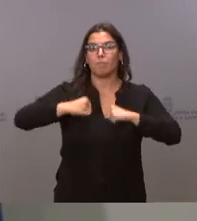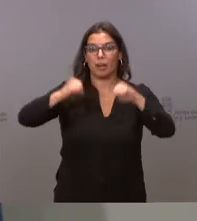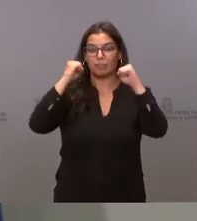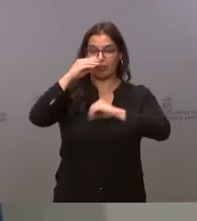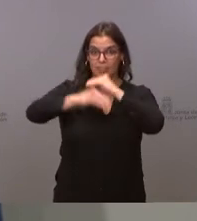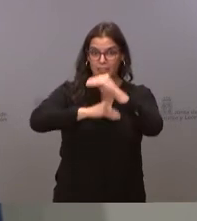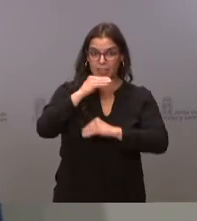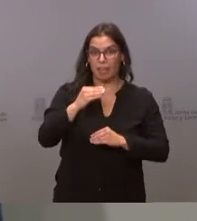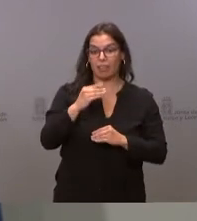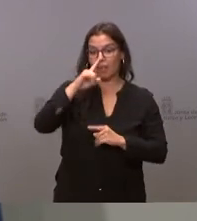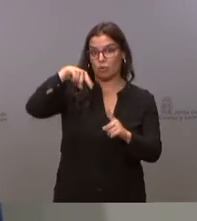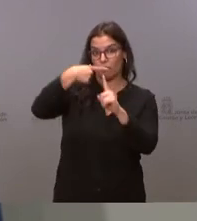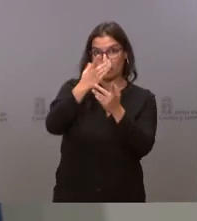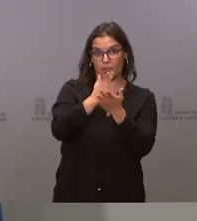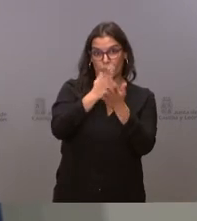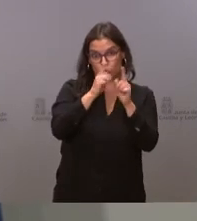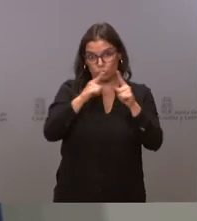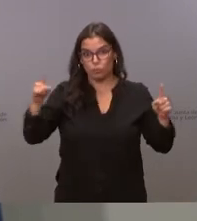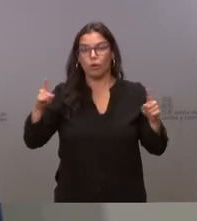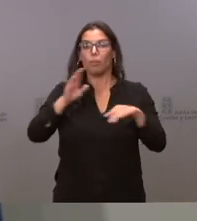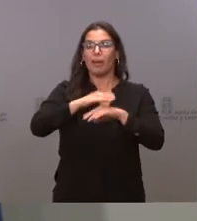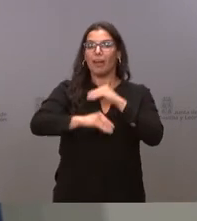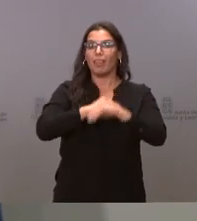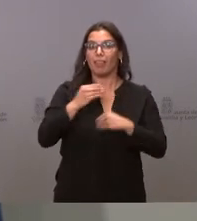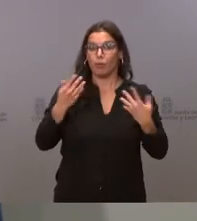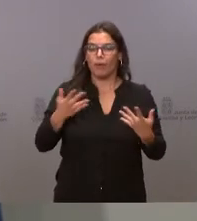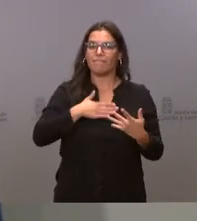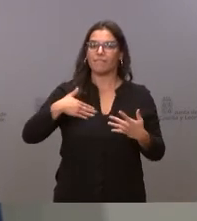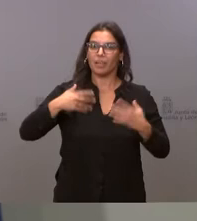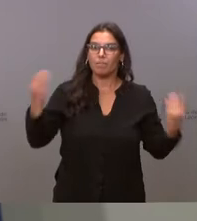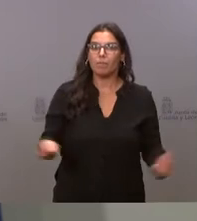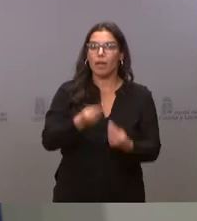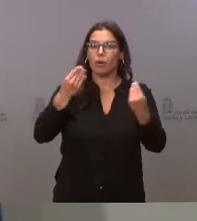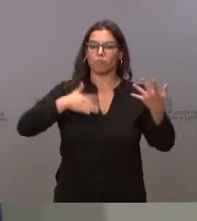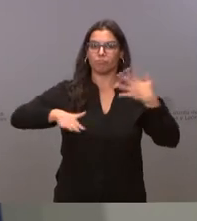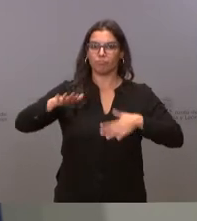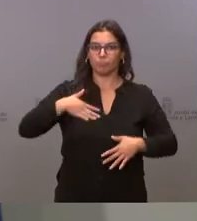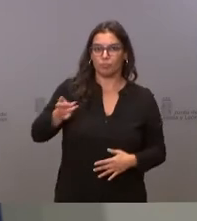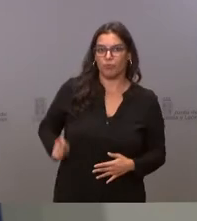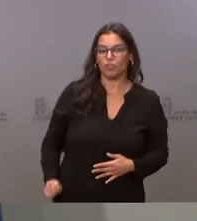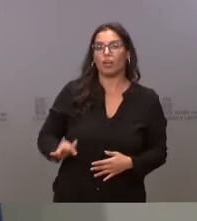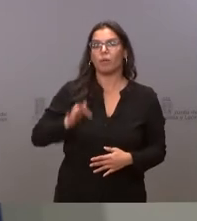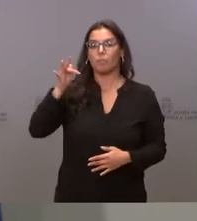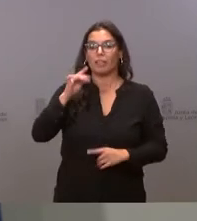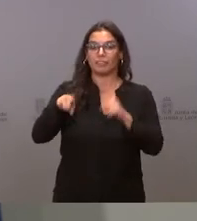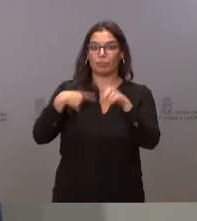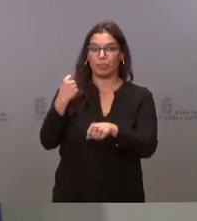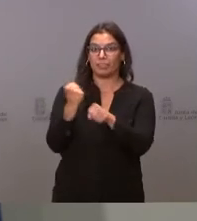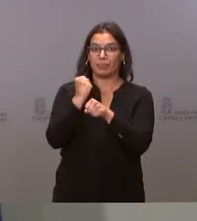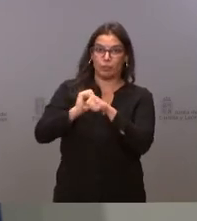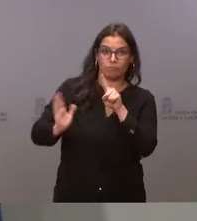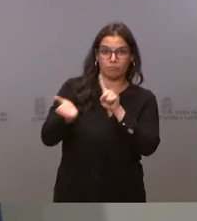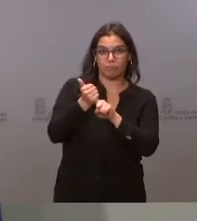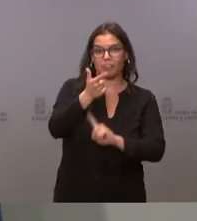desarrollen a lo largo del próximo año y que lo que pretenden es mejorar la cualificación profesional y la empleabilidad de los